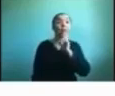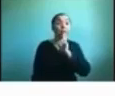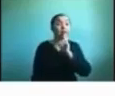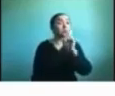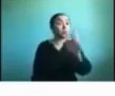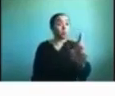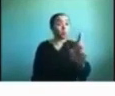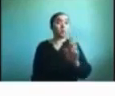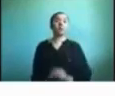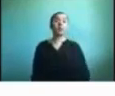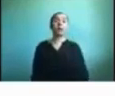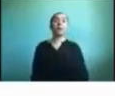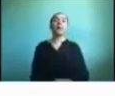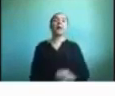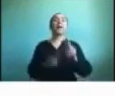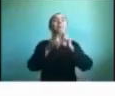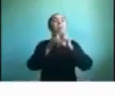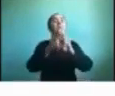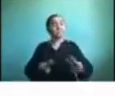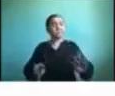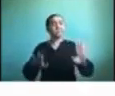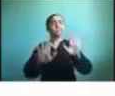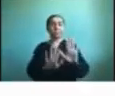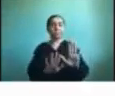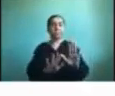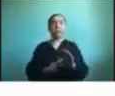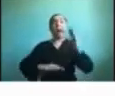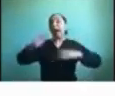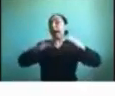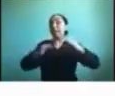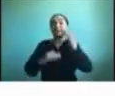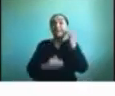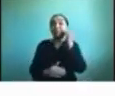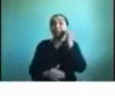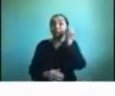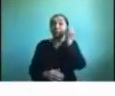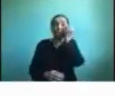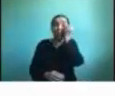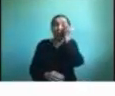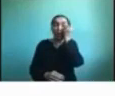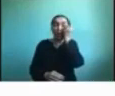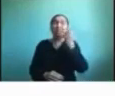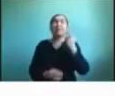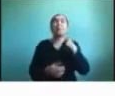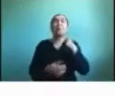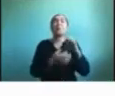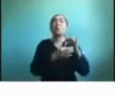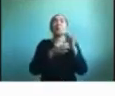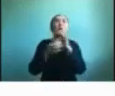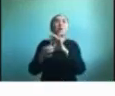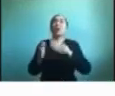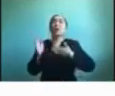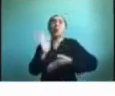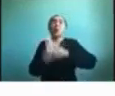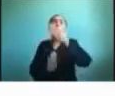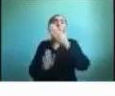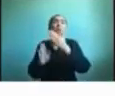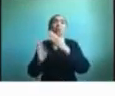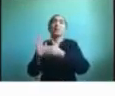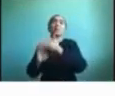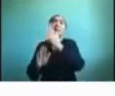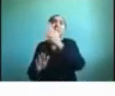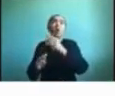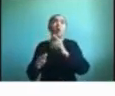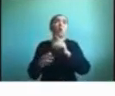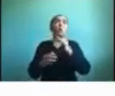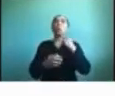para dejarlos más tranquilos. A veces los niños no entienden por qué no pueden salir o por qué no pueden ver a sus amigos. Y